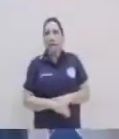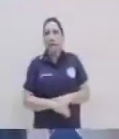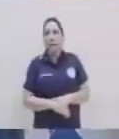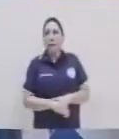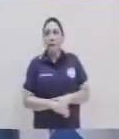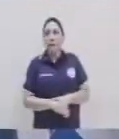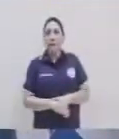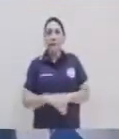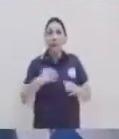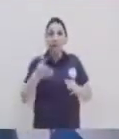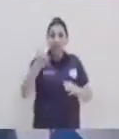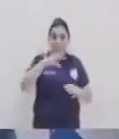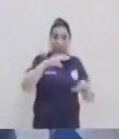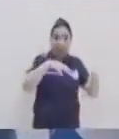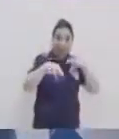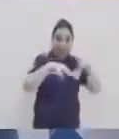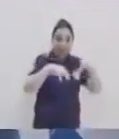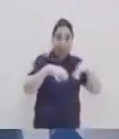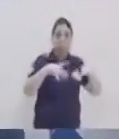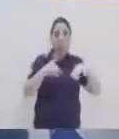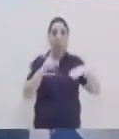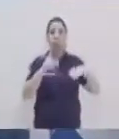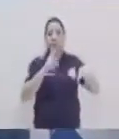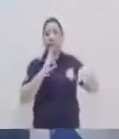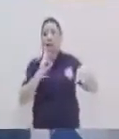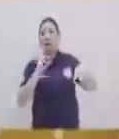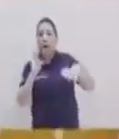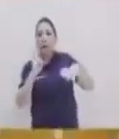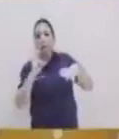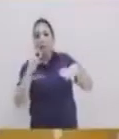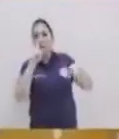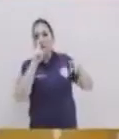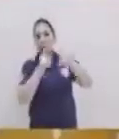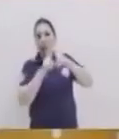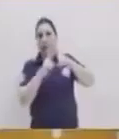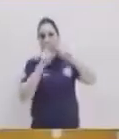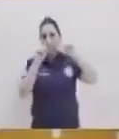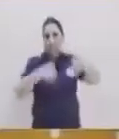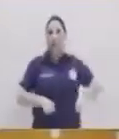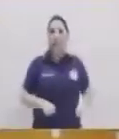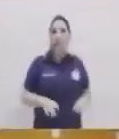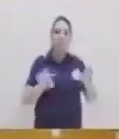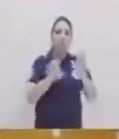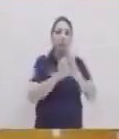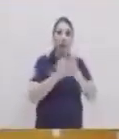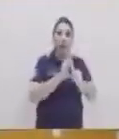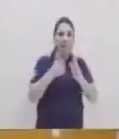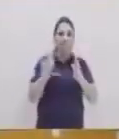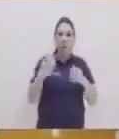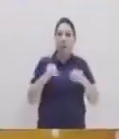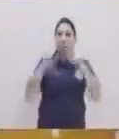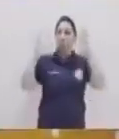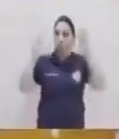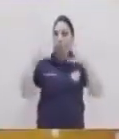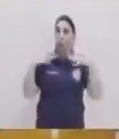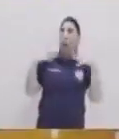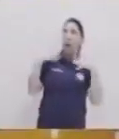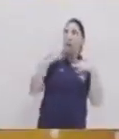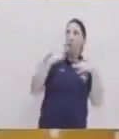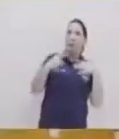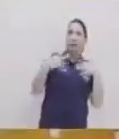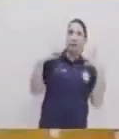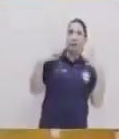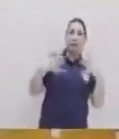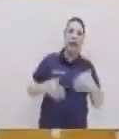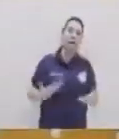de una acción existe una reacción, ¿verdad? Y el simple hecho de, por ejemplo, cuando uno lo asustan pues está la acción del susto y la